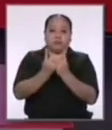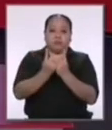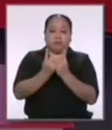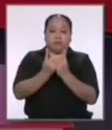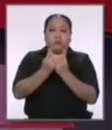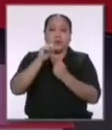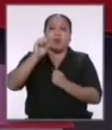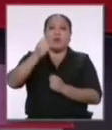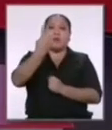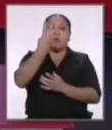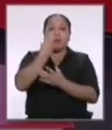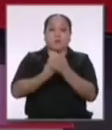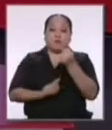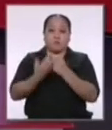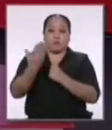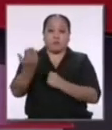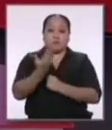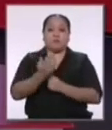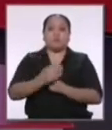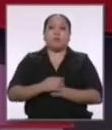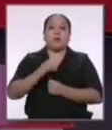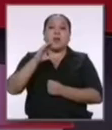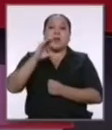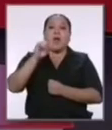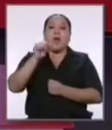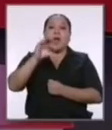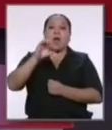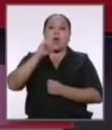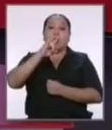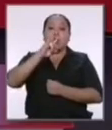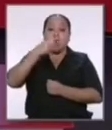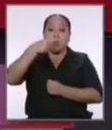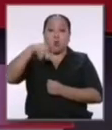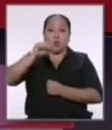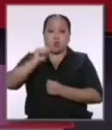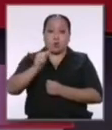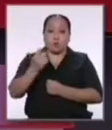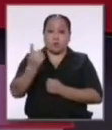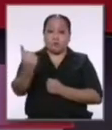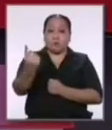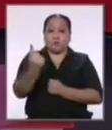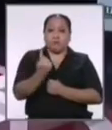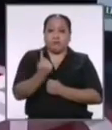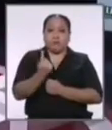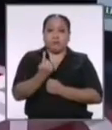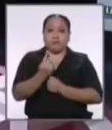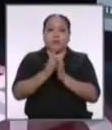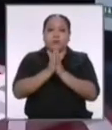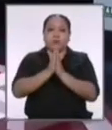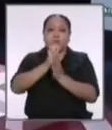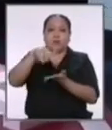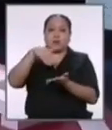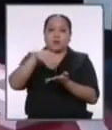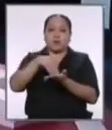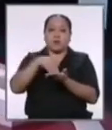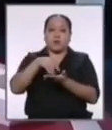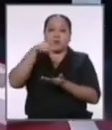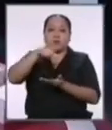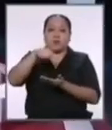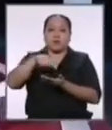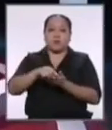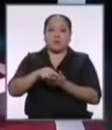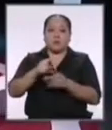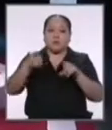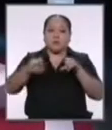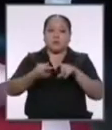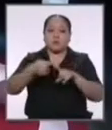a la primera dupla que es César Acuña por favor si se acerca a donde está la